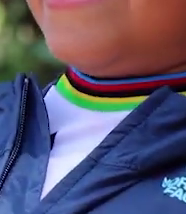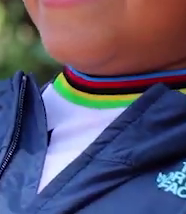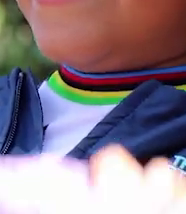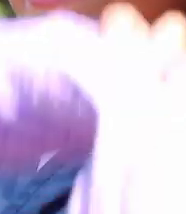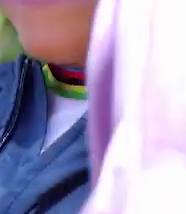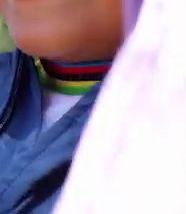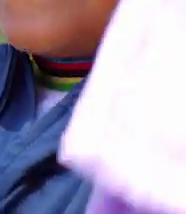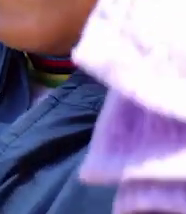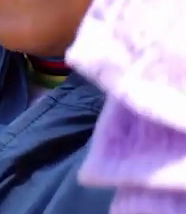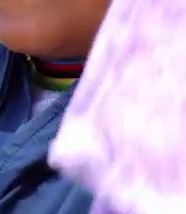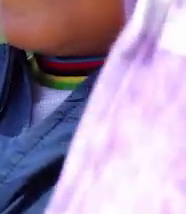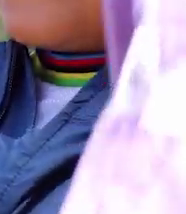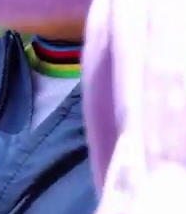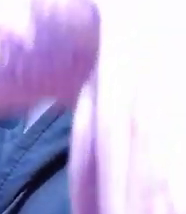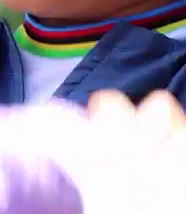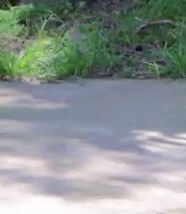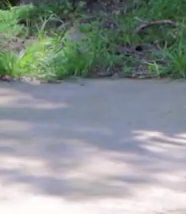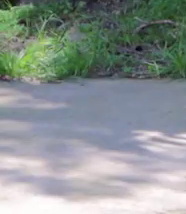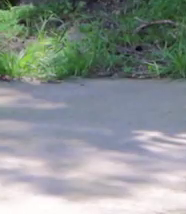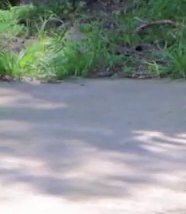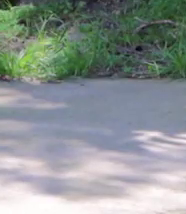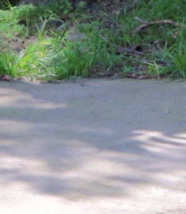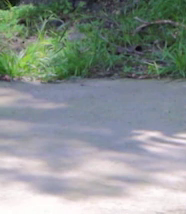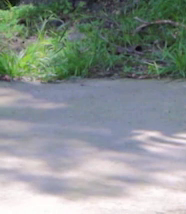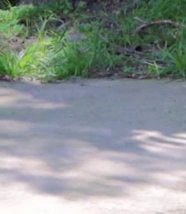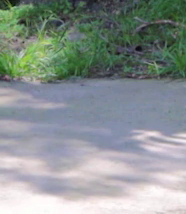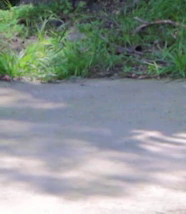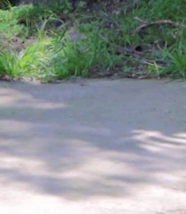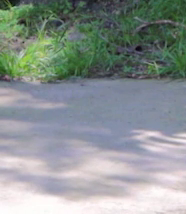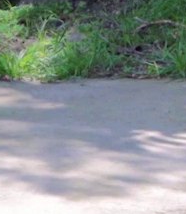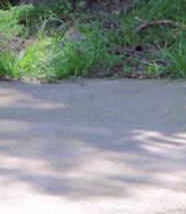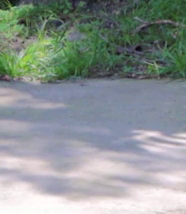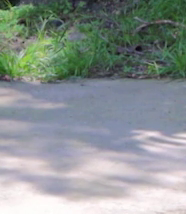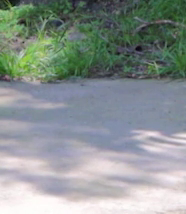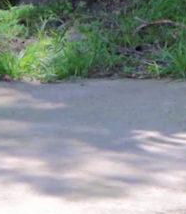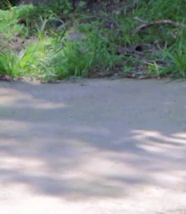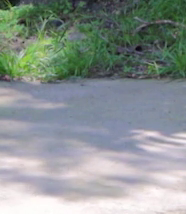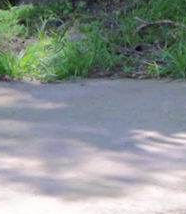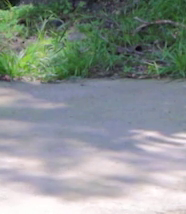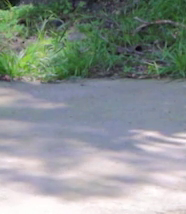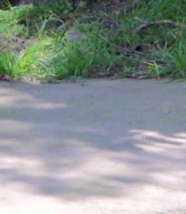Una vez más. Bajamos. A la altura de los hombros nada más. Bajamos.